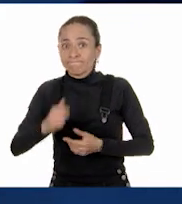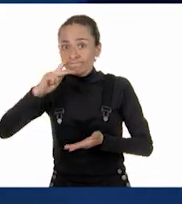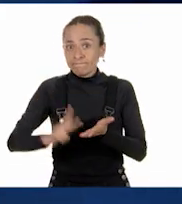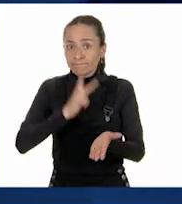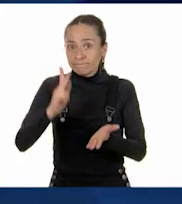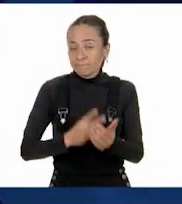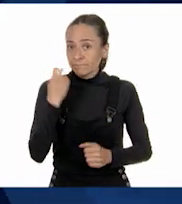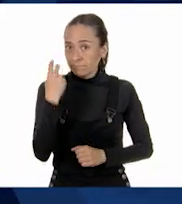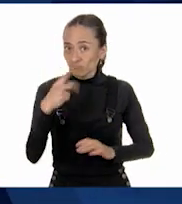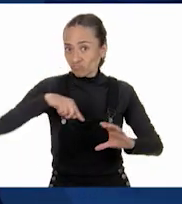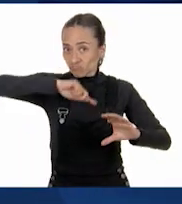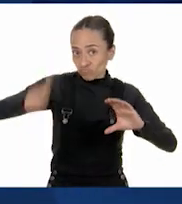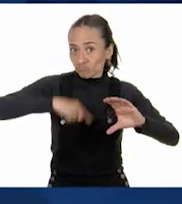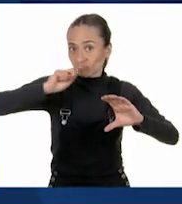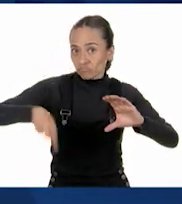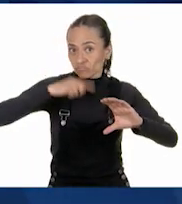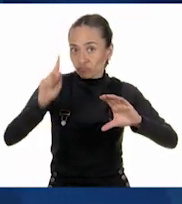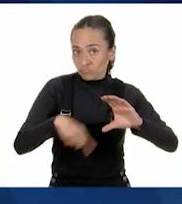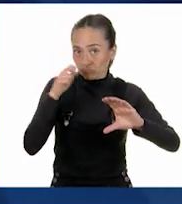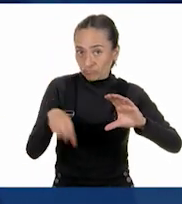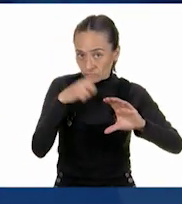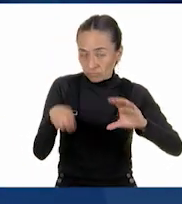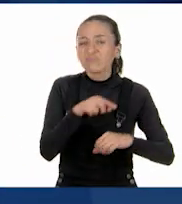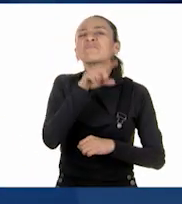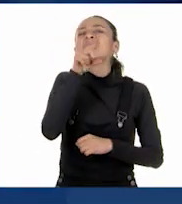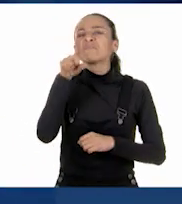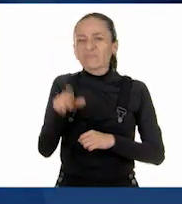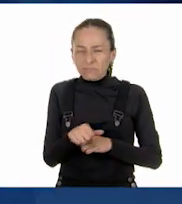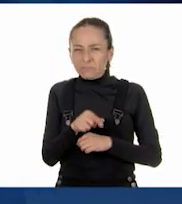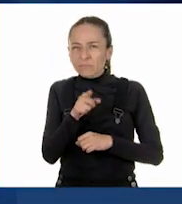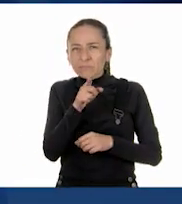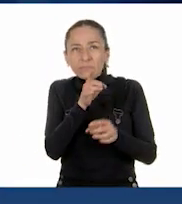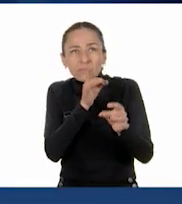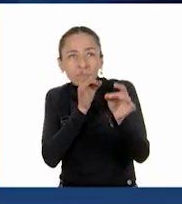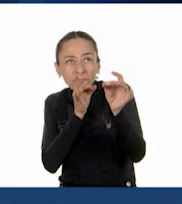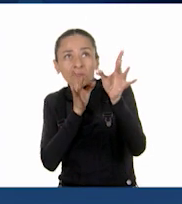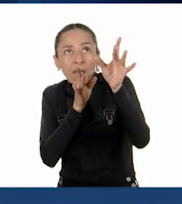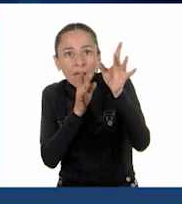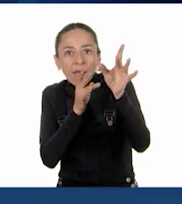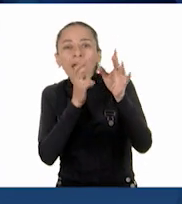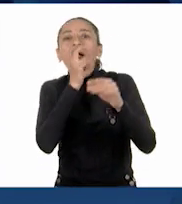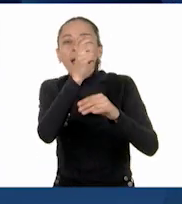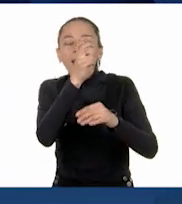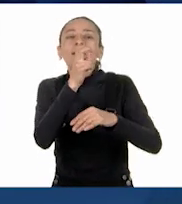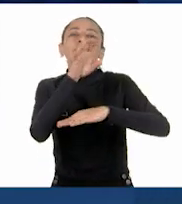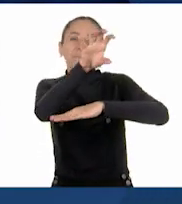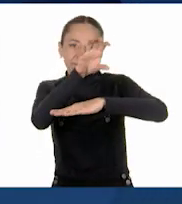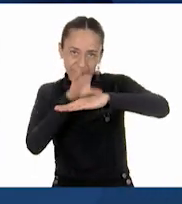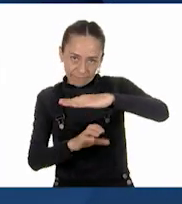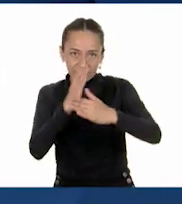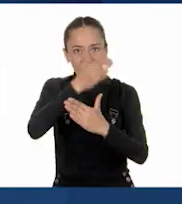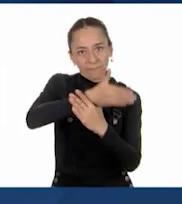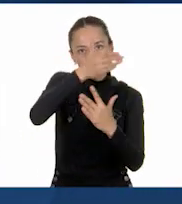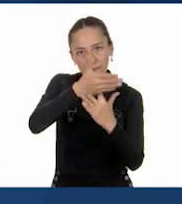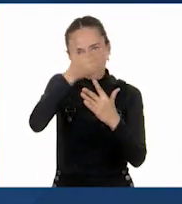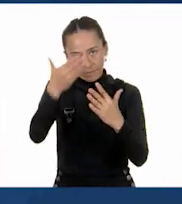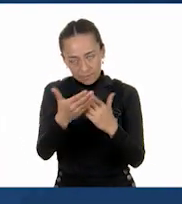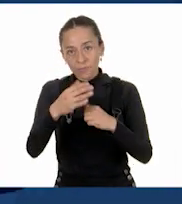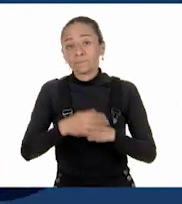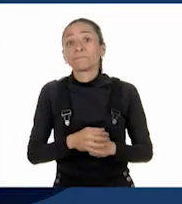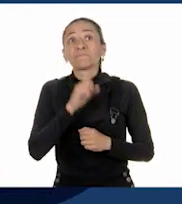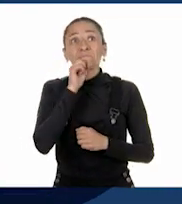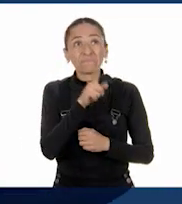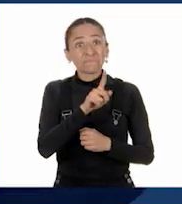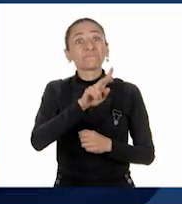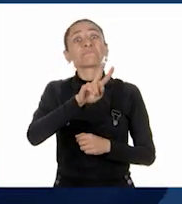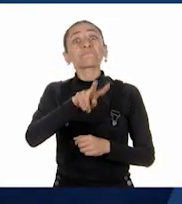registran las fracciones que señale la flecha. Si a la misma persona le sale una fracción igual a la primera, girará la ruleta